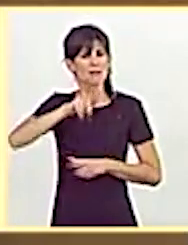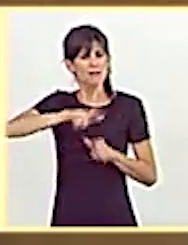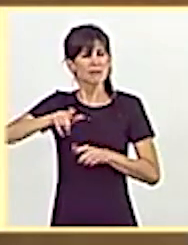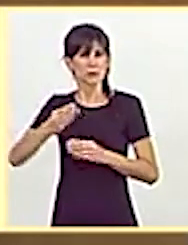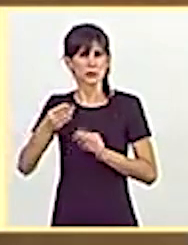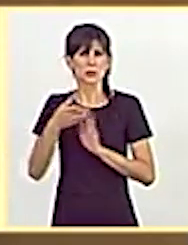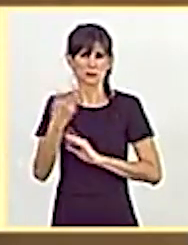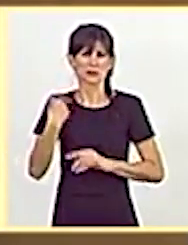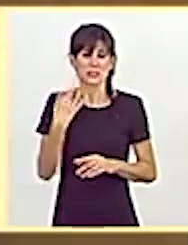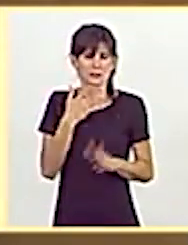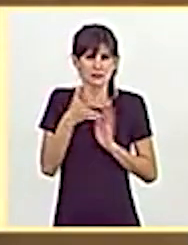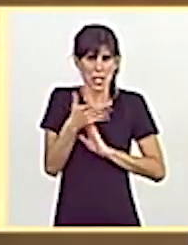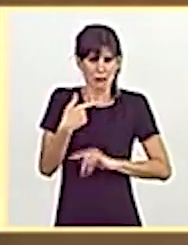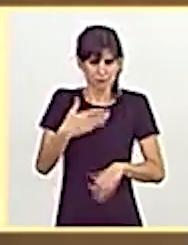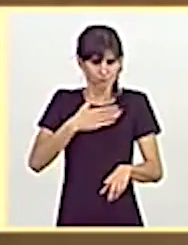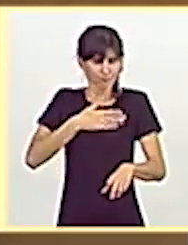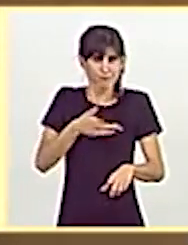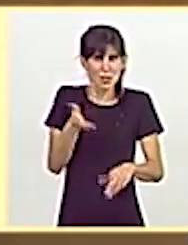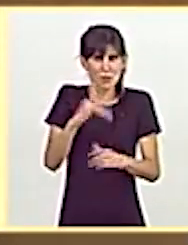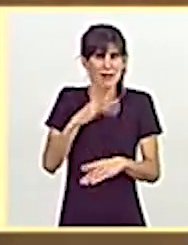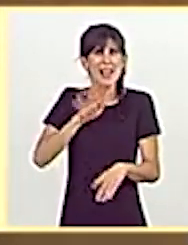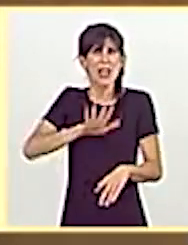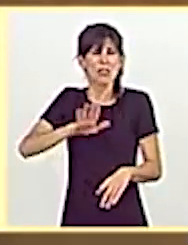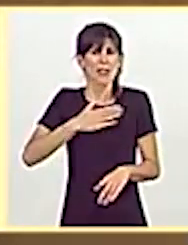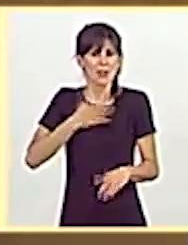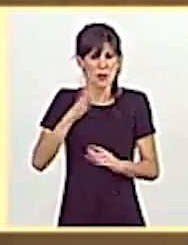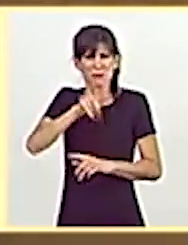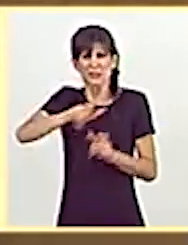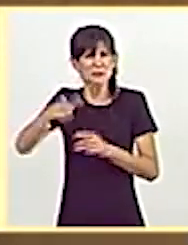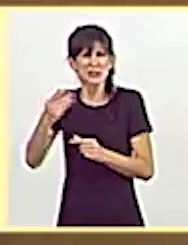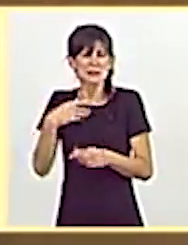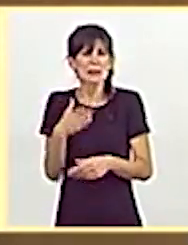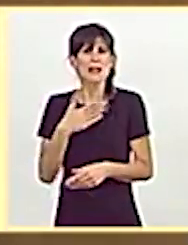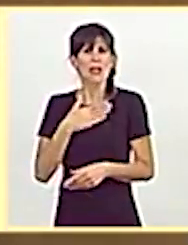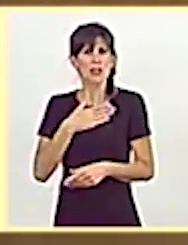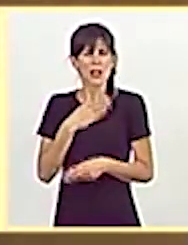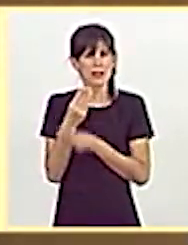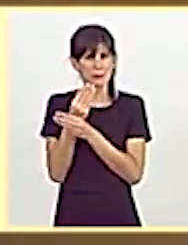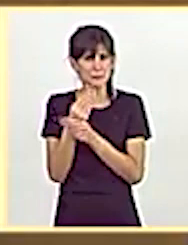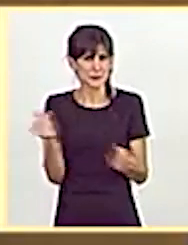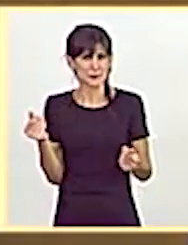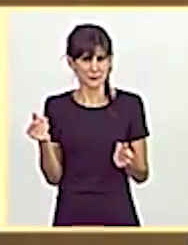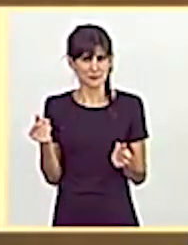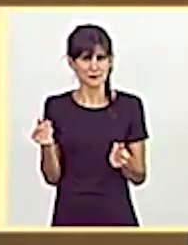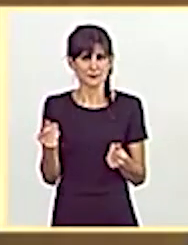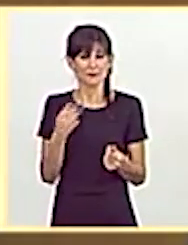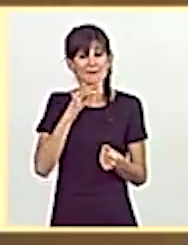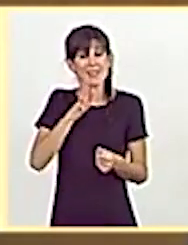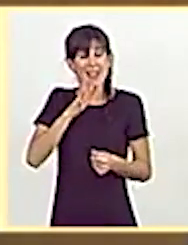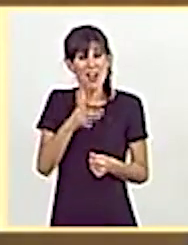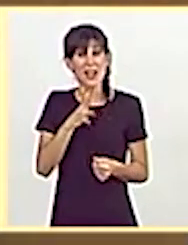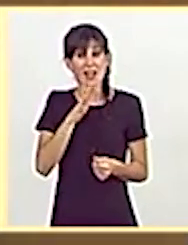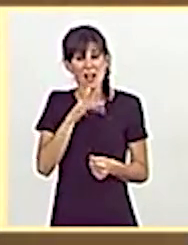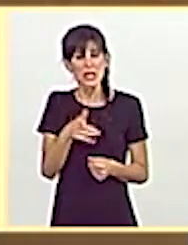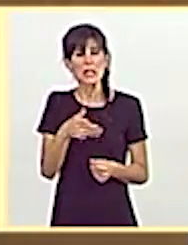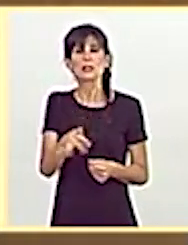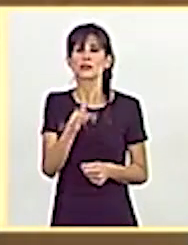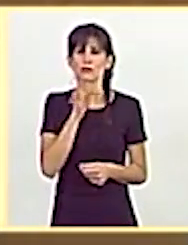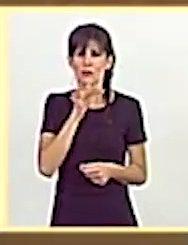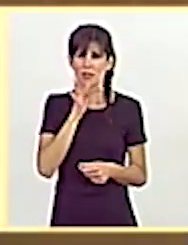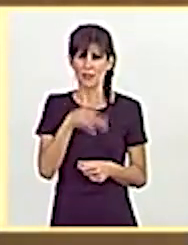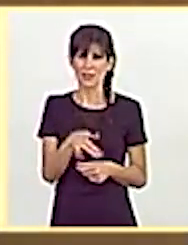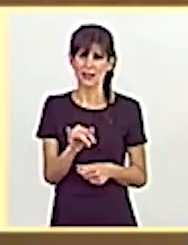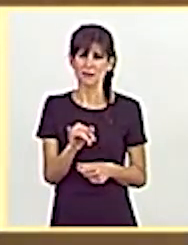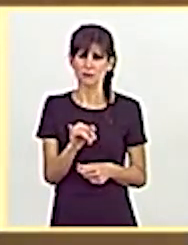como apátridas, derrobó su nacionalidad, la hicieron desaparecer y en este momento todavía tenemos